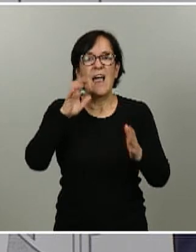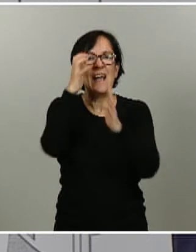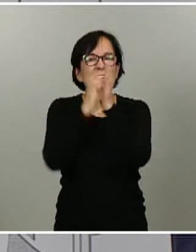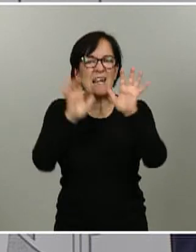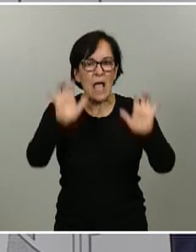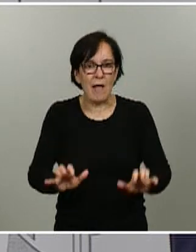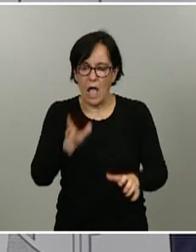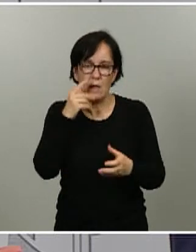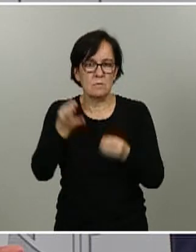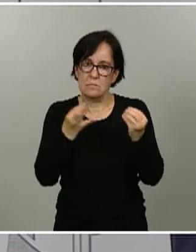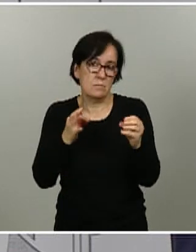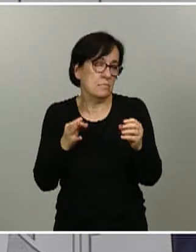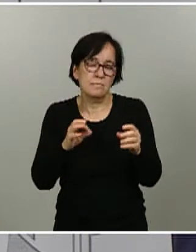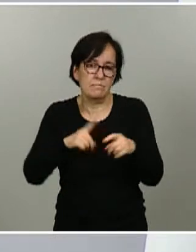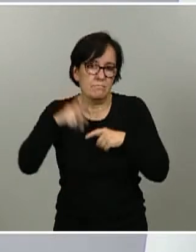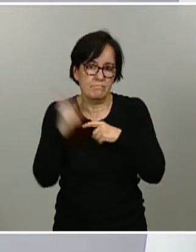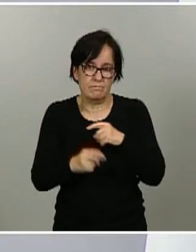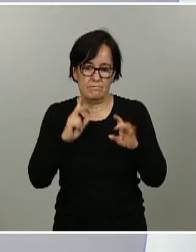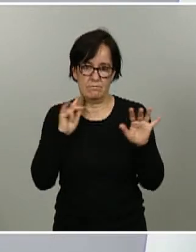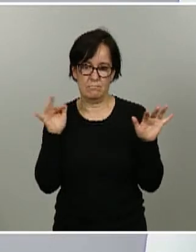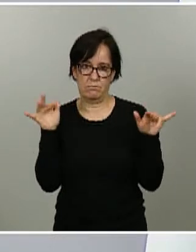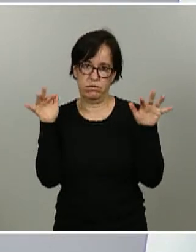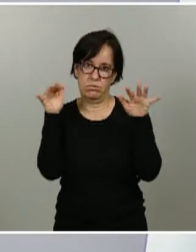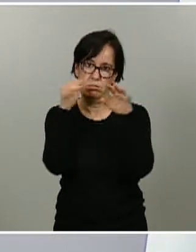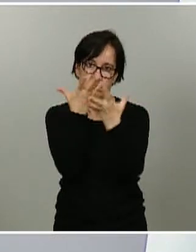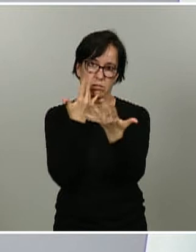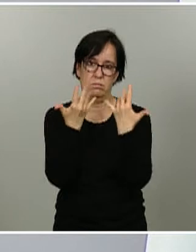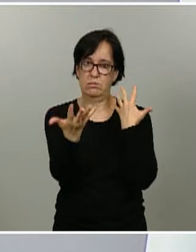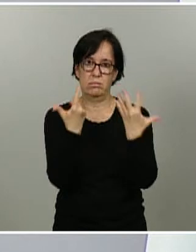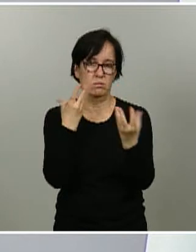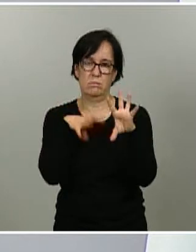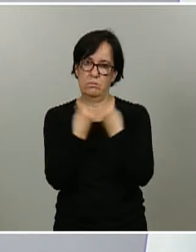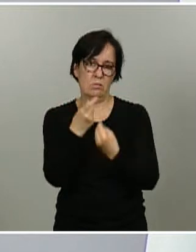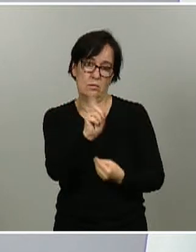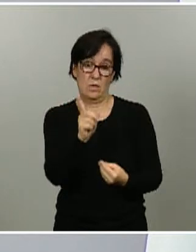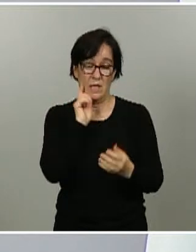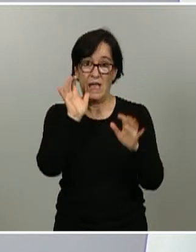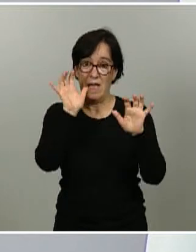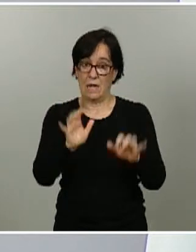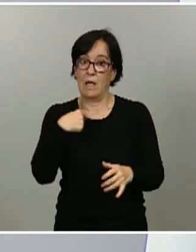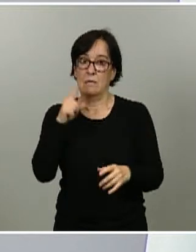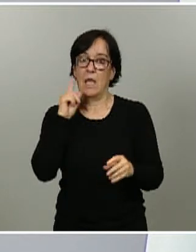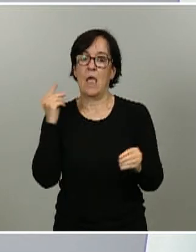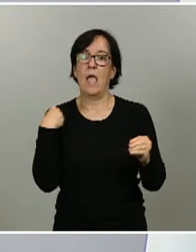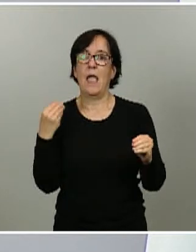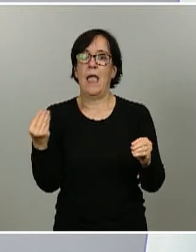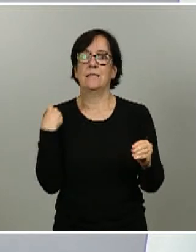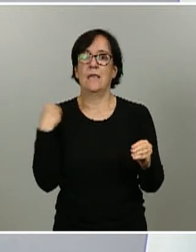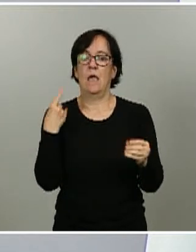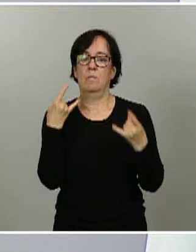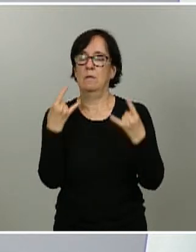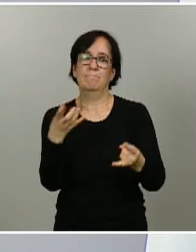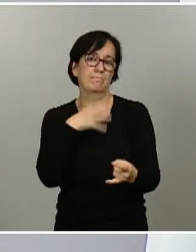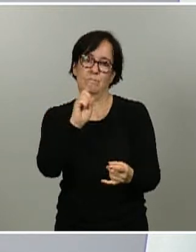aglomeraciones hay que evitarlas y en ese sentido puesto que las rebajas son un reclamo que pueden facilitar las aglomeraciones no están permitidas